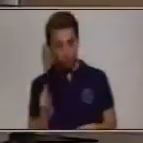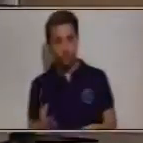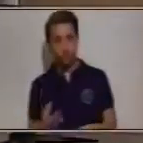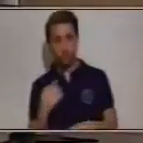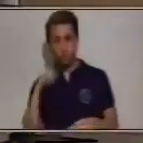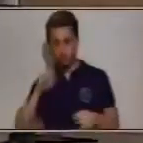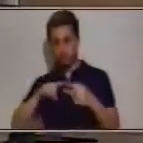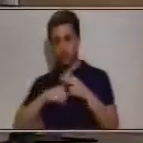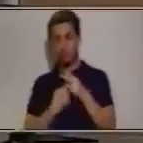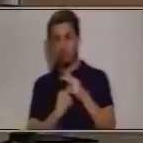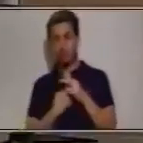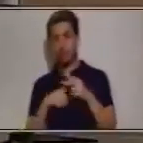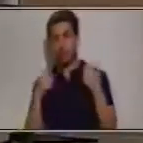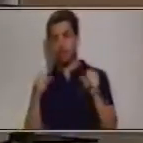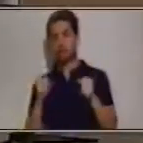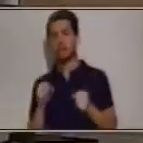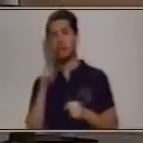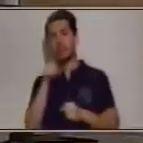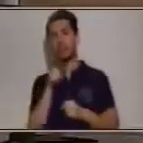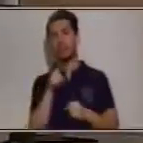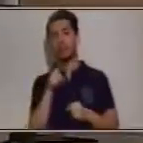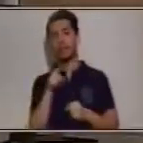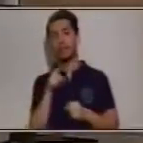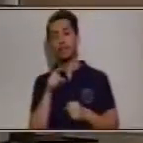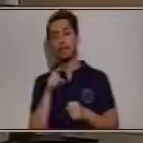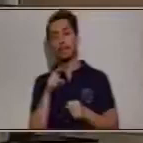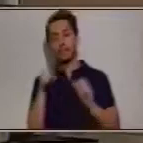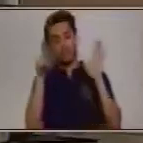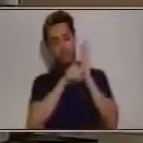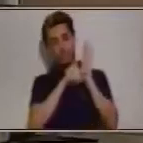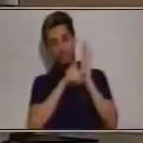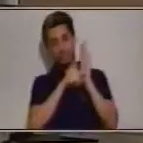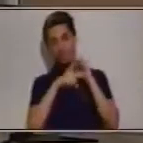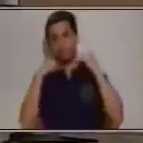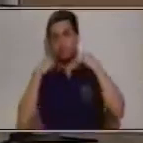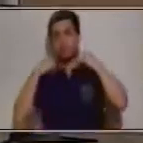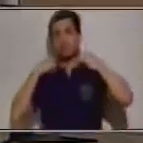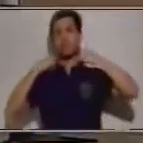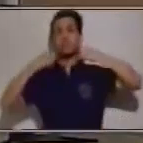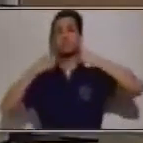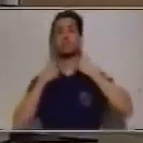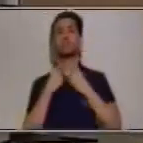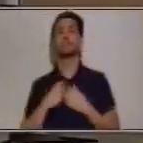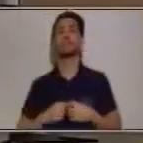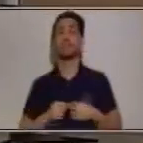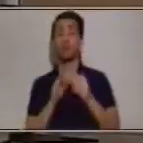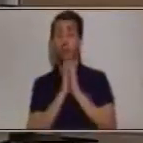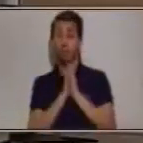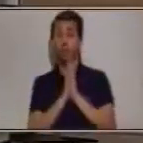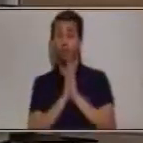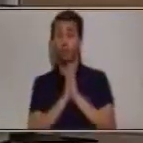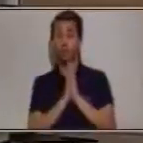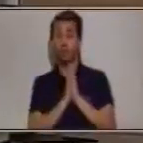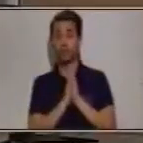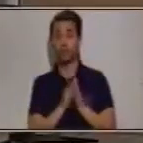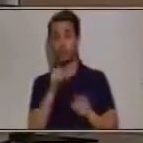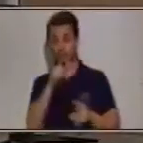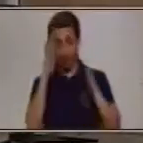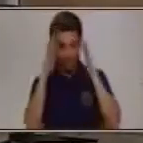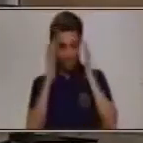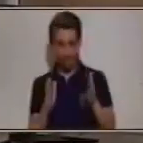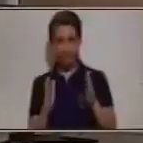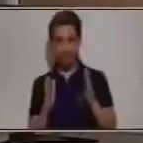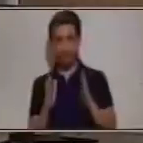hacer la respectiva resta. Así que, por favor, a poner mucha atención